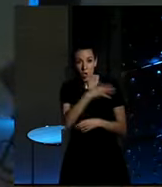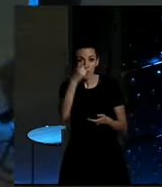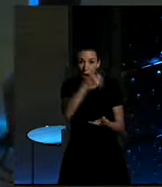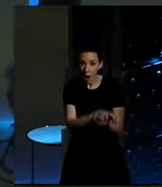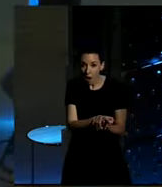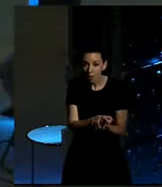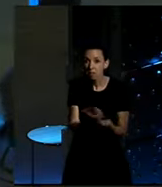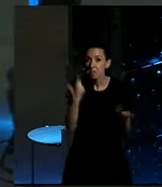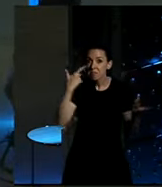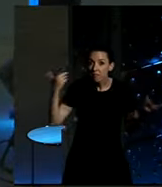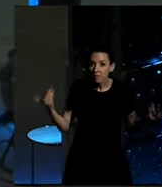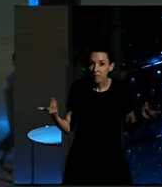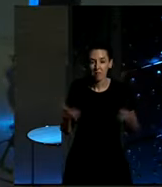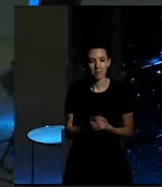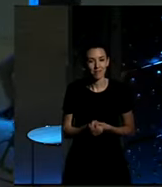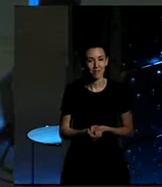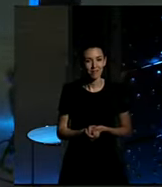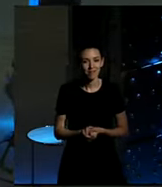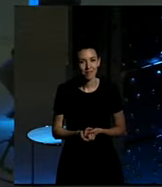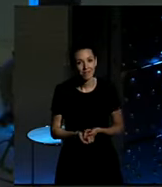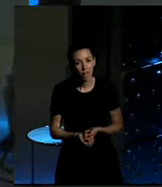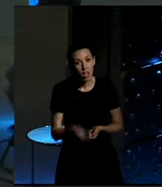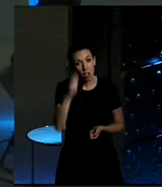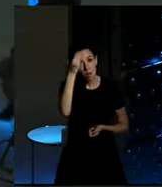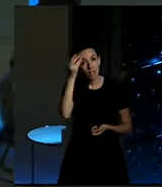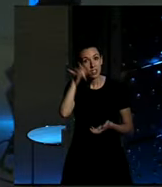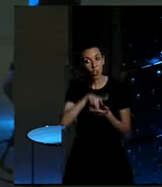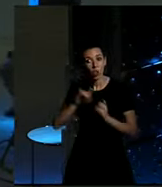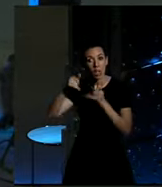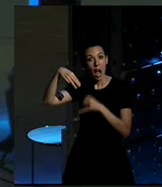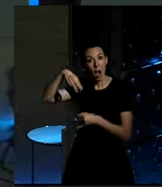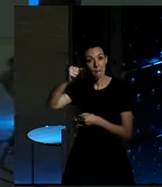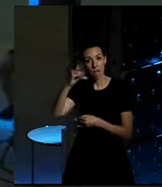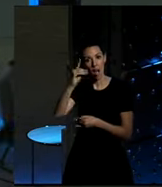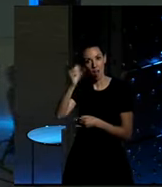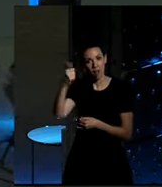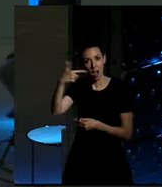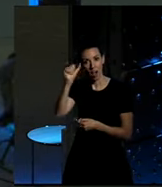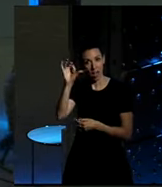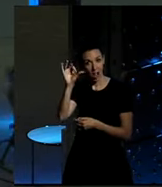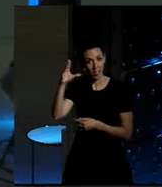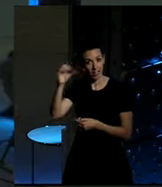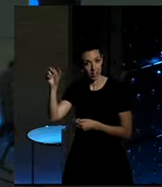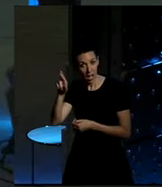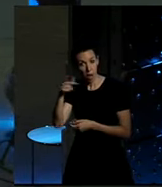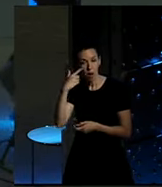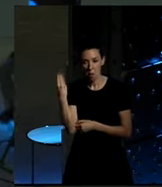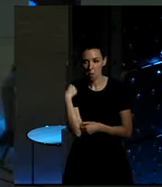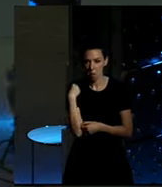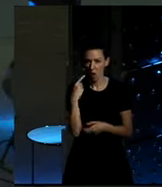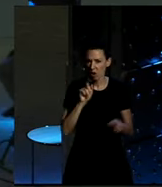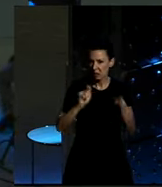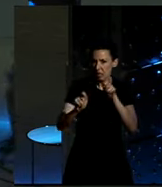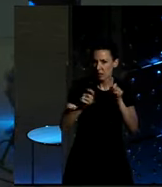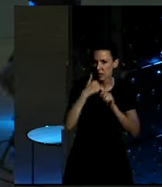¿Cómo vais a volver? Pues habíamos pensado siempre destino a Madagascar, pero la verdad es que nos hicieron la pregunta hace, no sé, en una entrevista o hablando